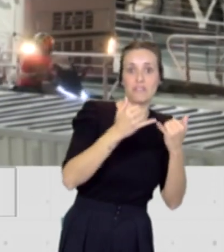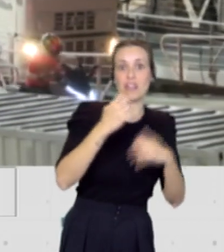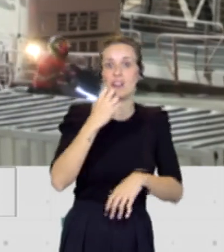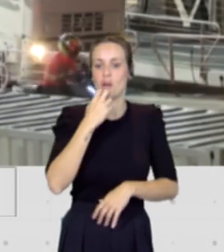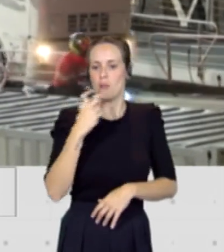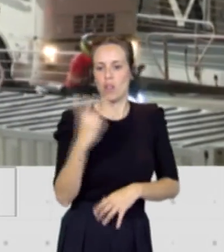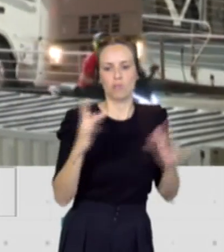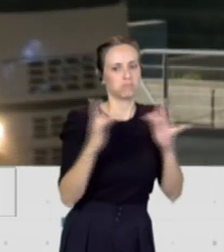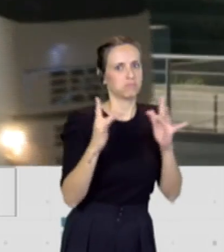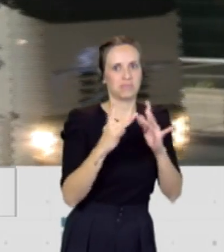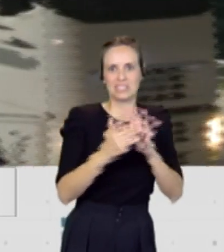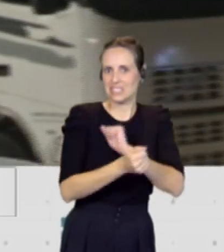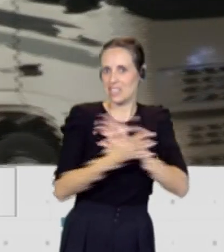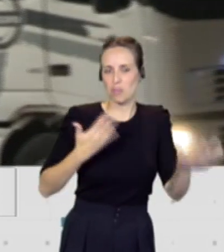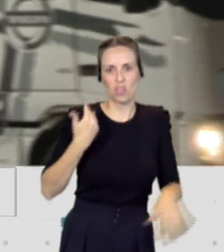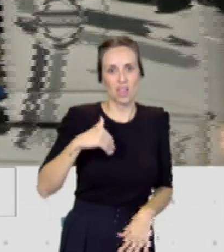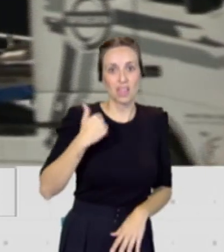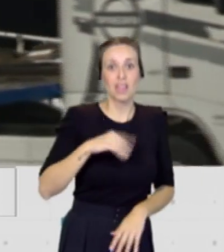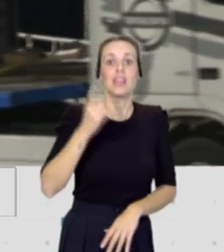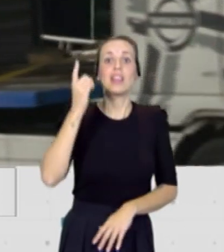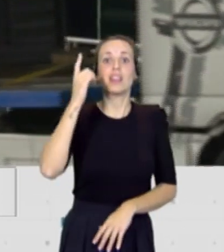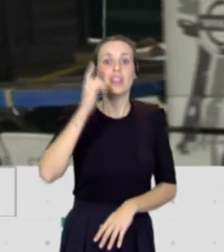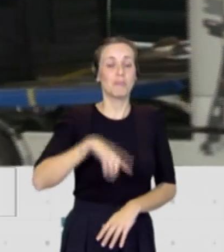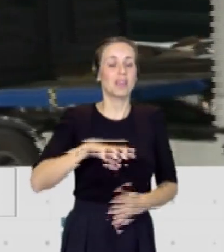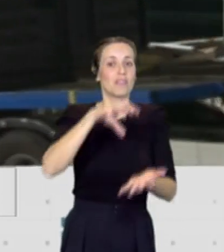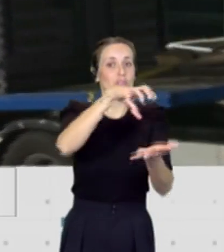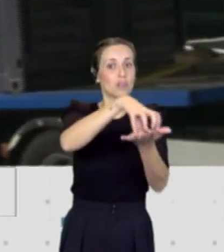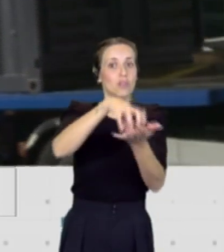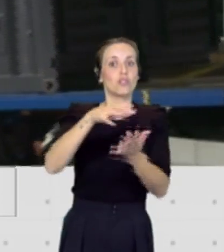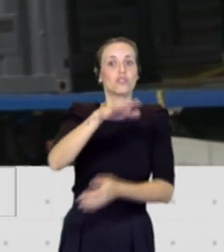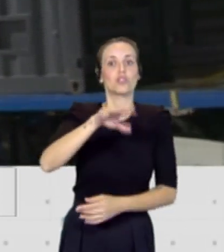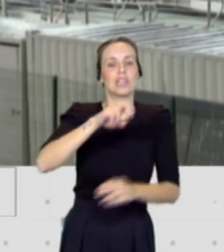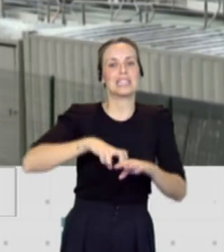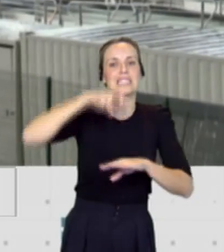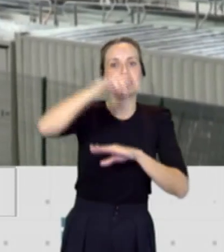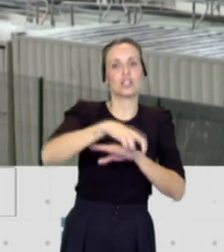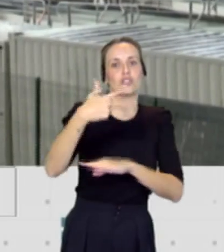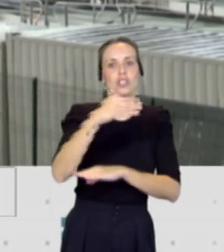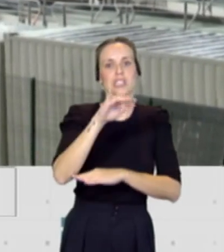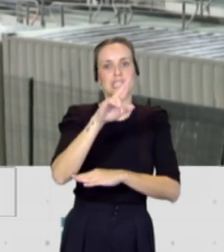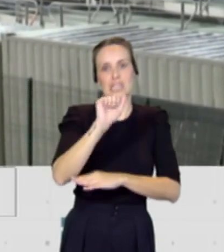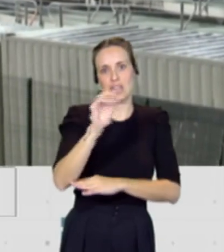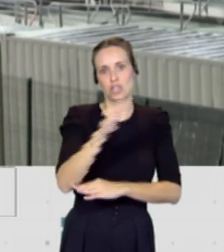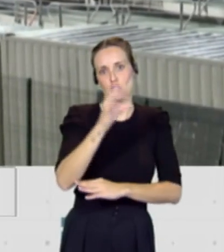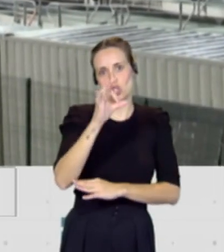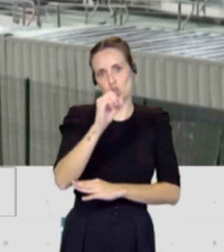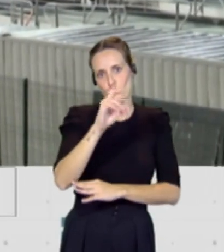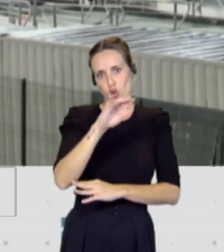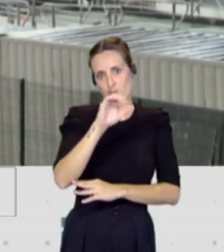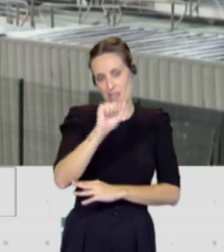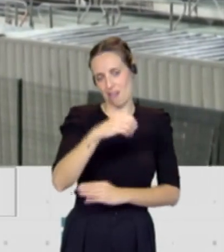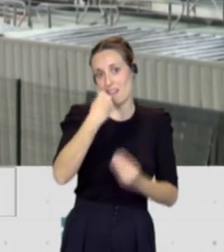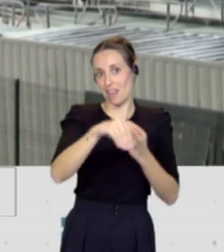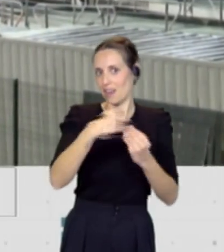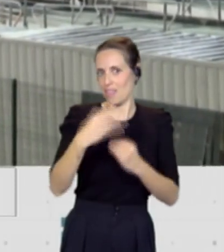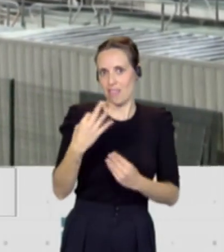realidad cuanto antes la infraestructura de almacenamiento energético del salto de Chirasoria en Gran Canaria y también por supuesto tenemos que avanzar